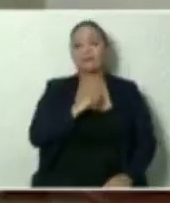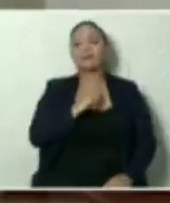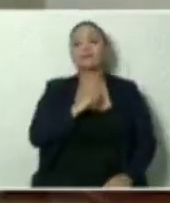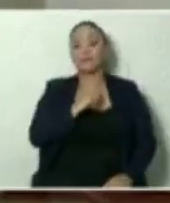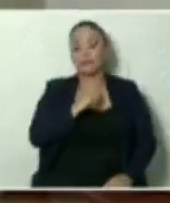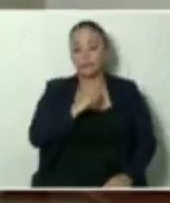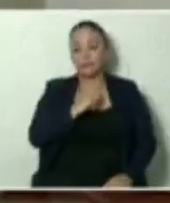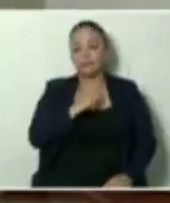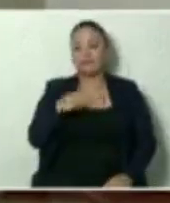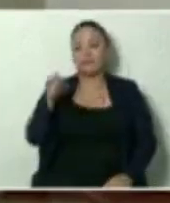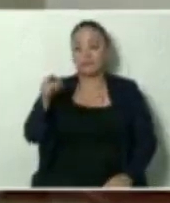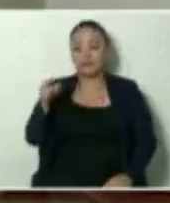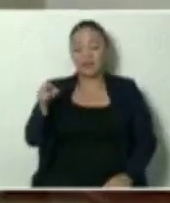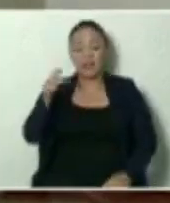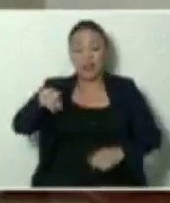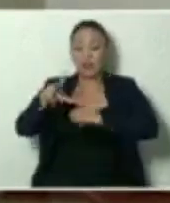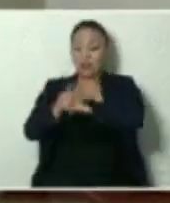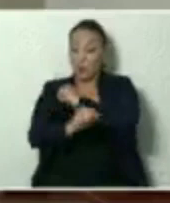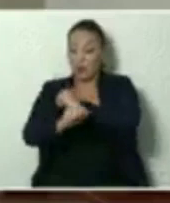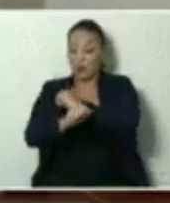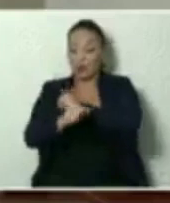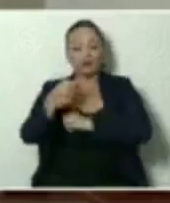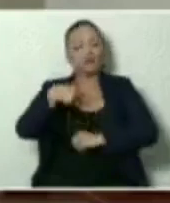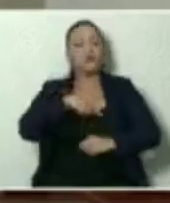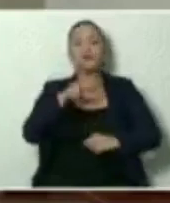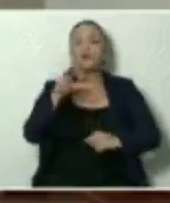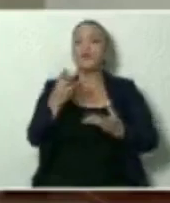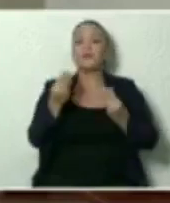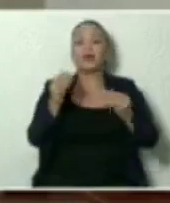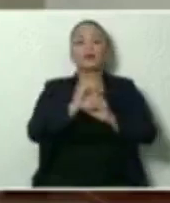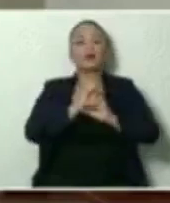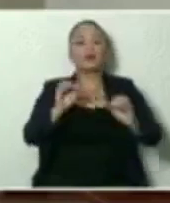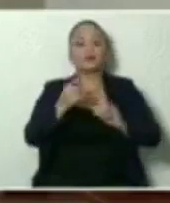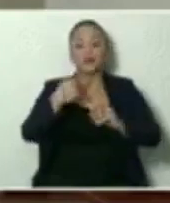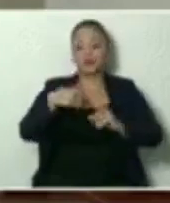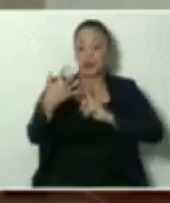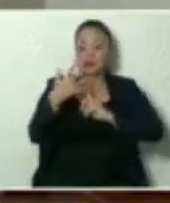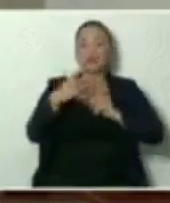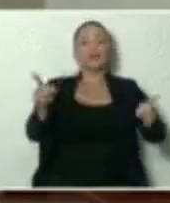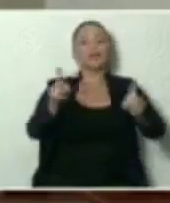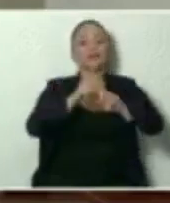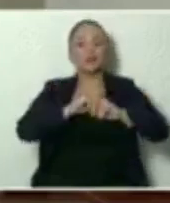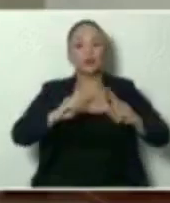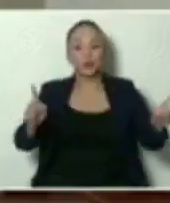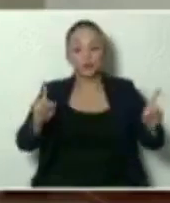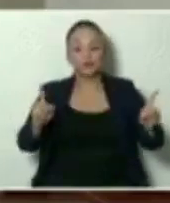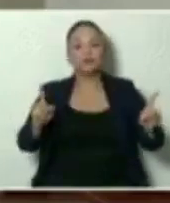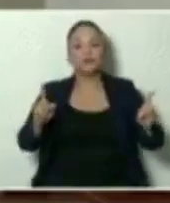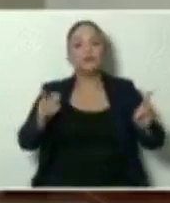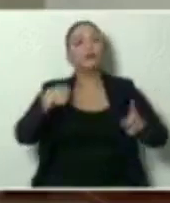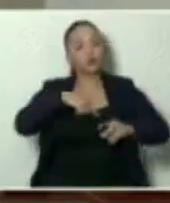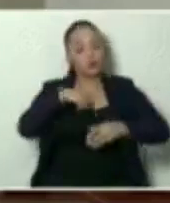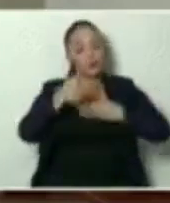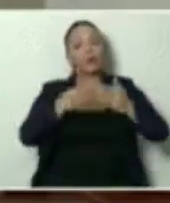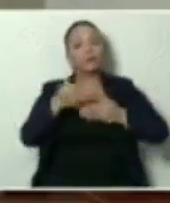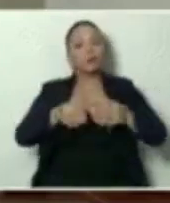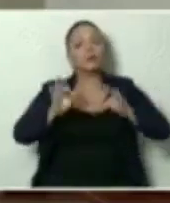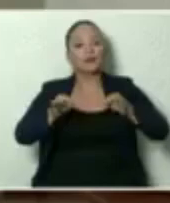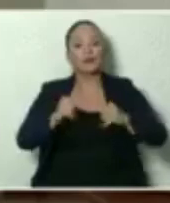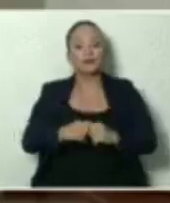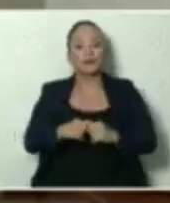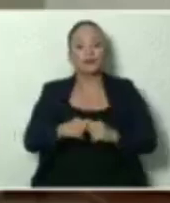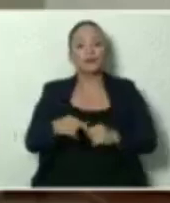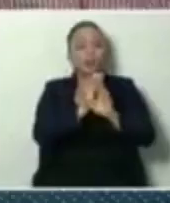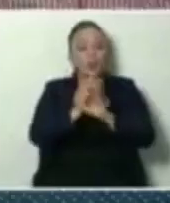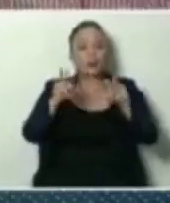nunca le tiembla el pulso ni nunca nos van a comprar ni nos van a amedrentar. Entonces estamos en el proceso de determinación y ellos